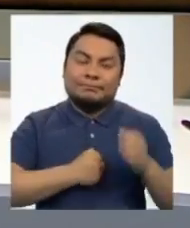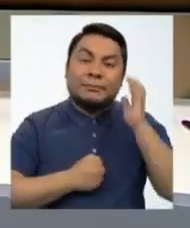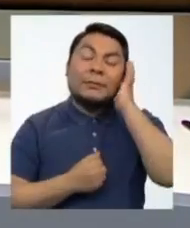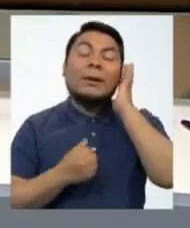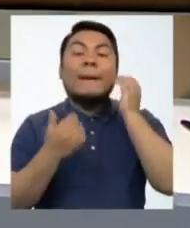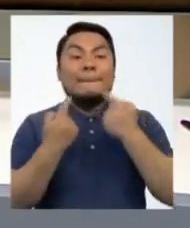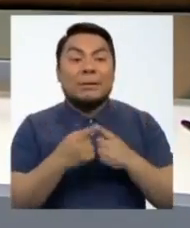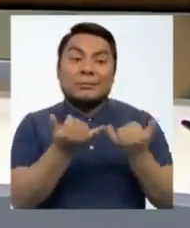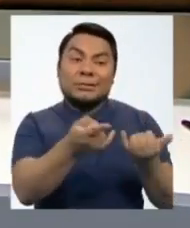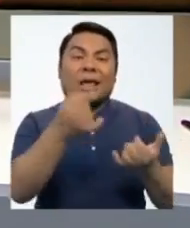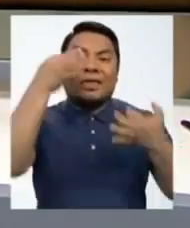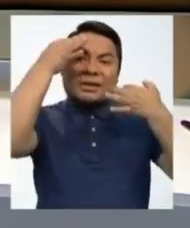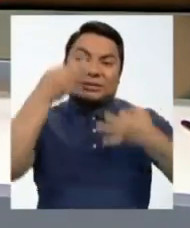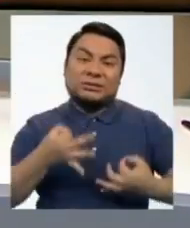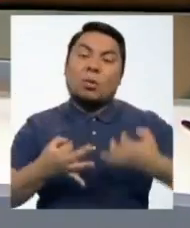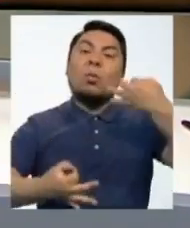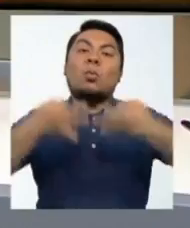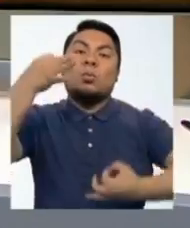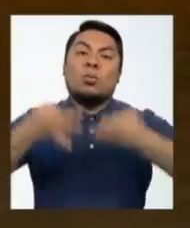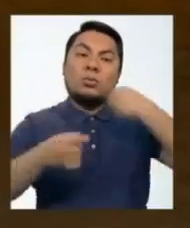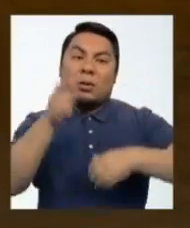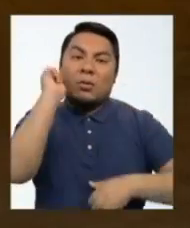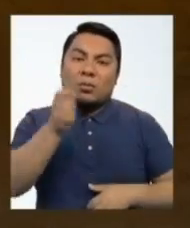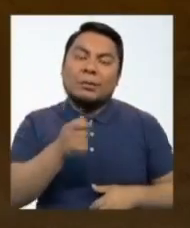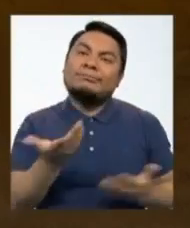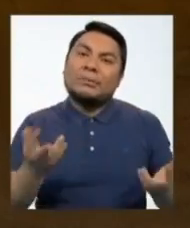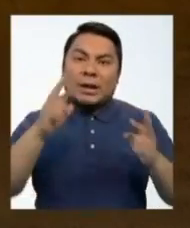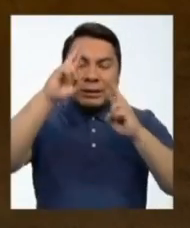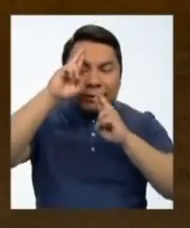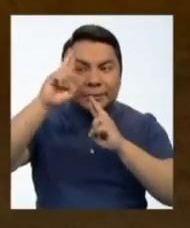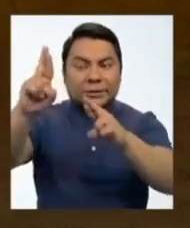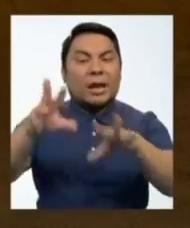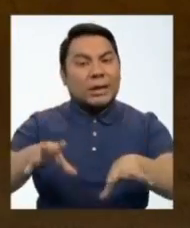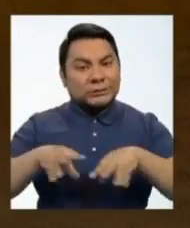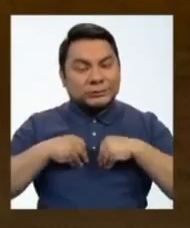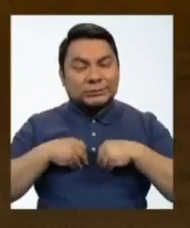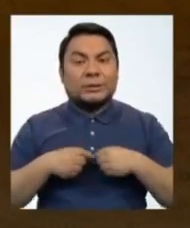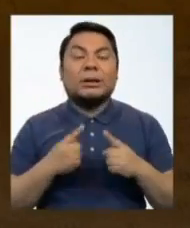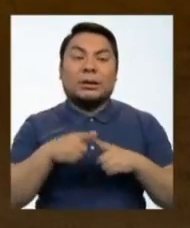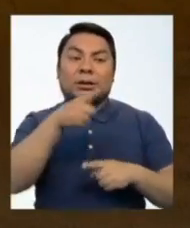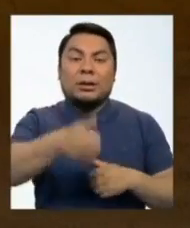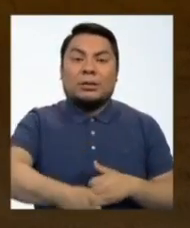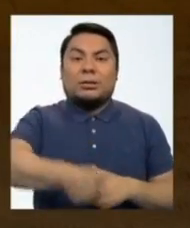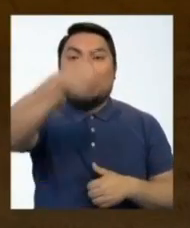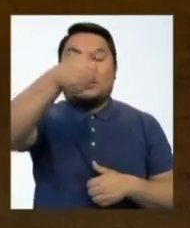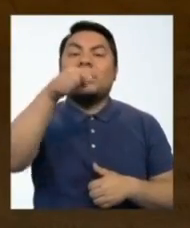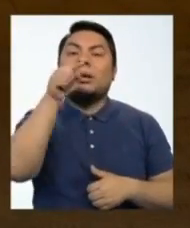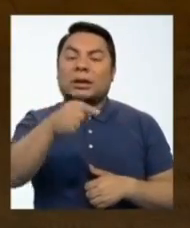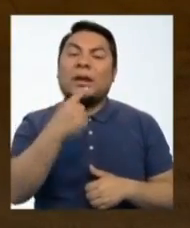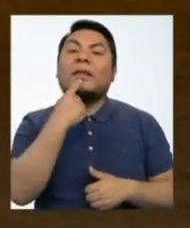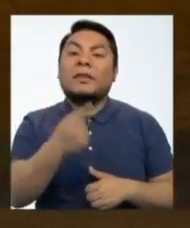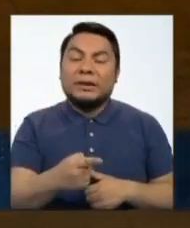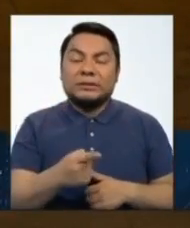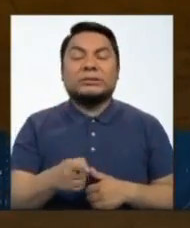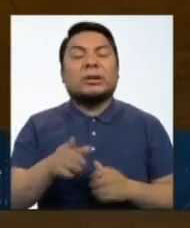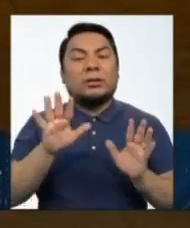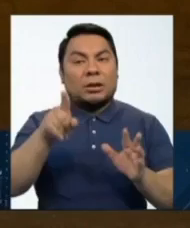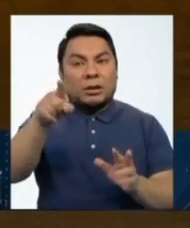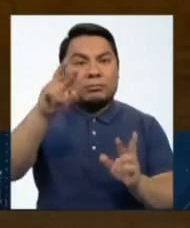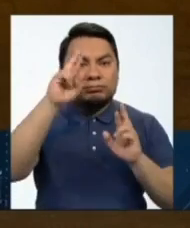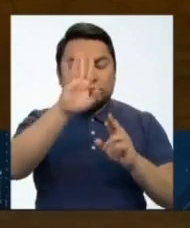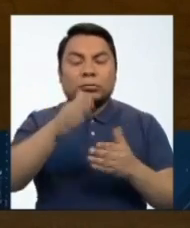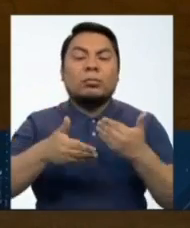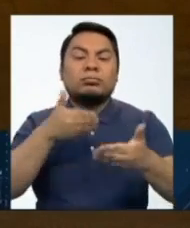decisión judicial que definitivamente hay que acatarla y que serán las instancias superiores las que confirmen, ratifiquen o